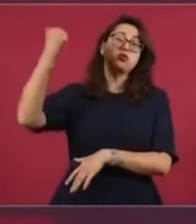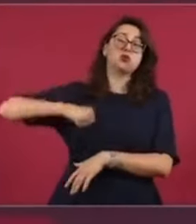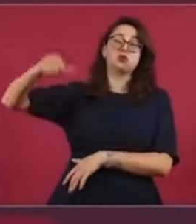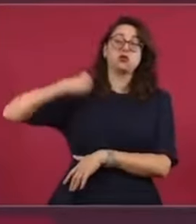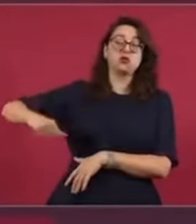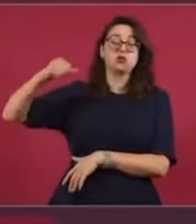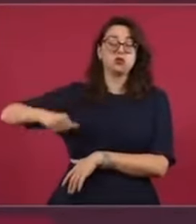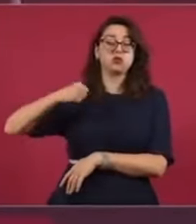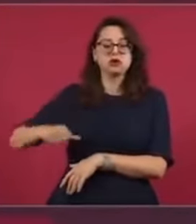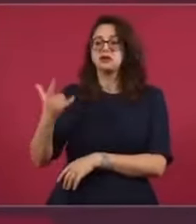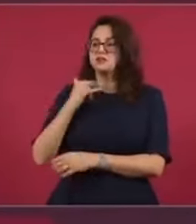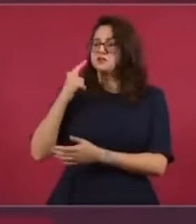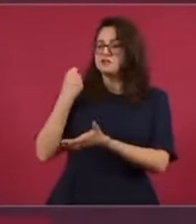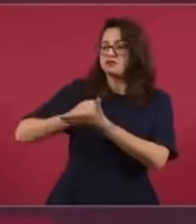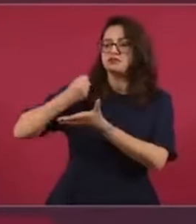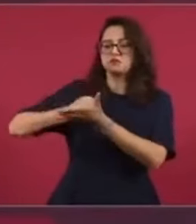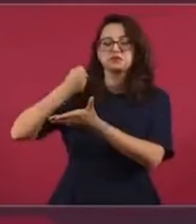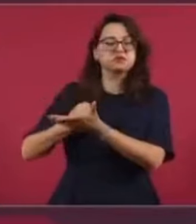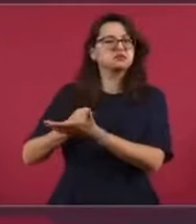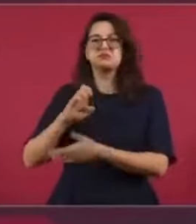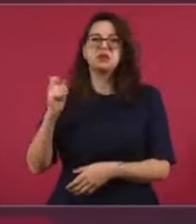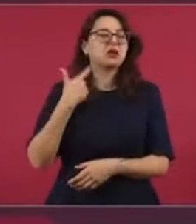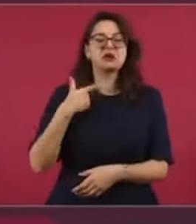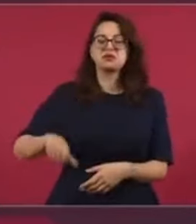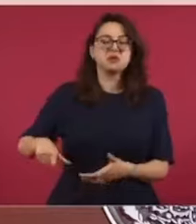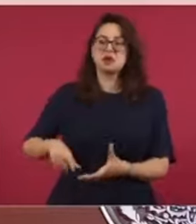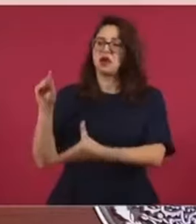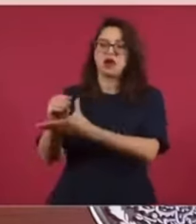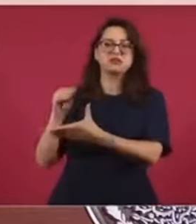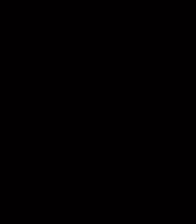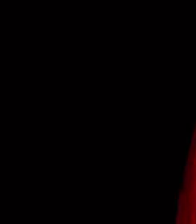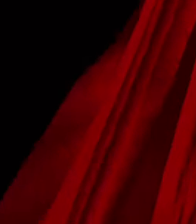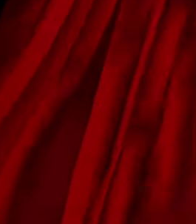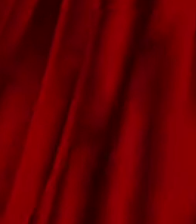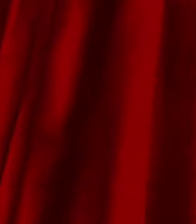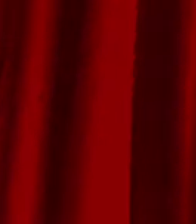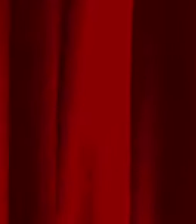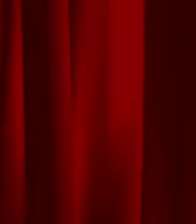sus antepasados estuvieron solicitando que se les construyera el camino.